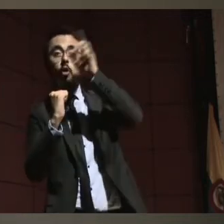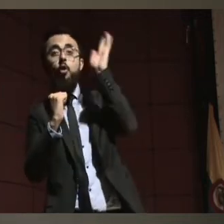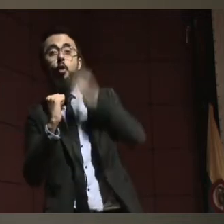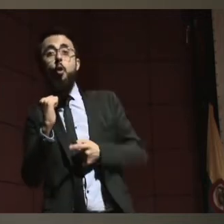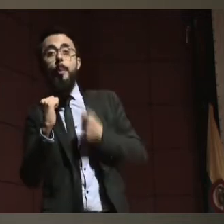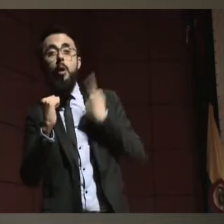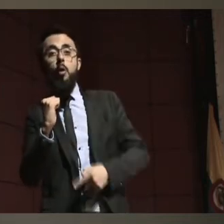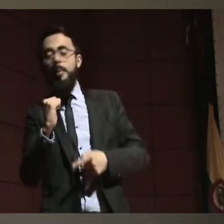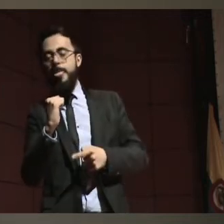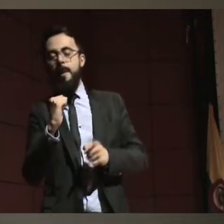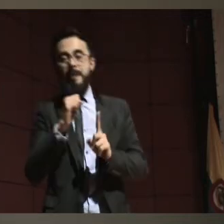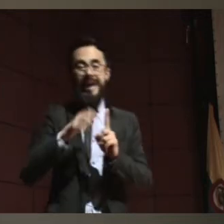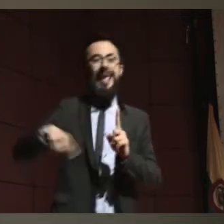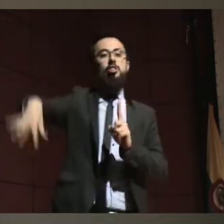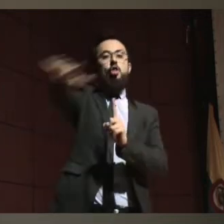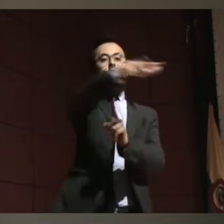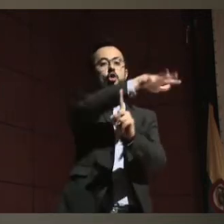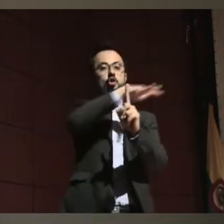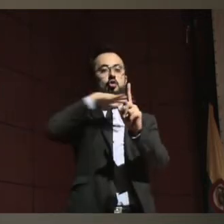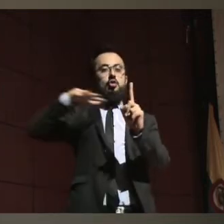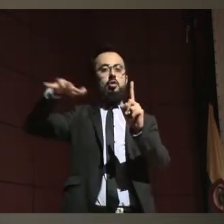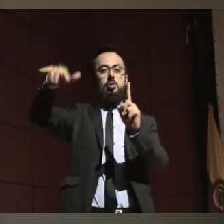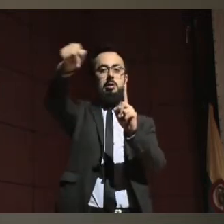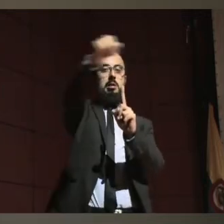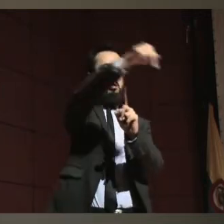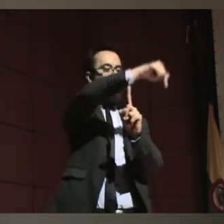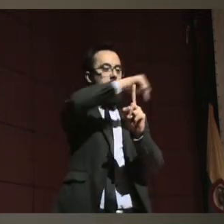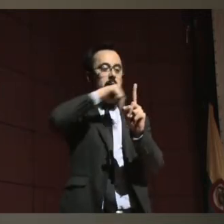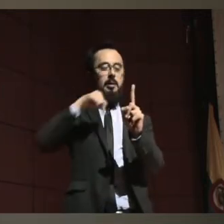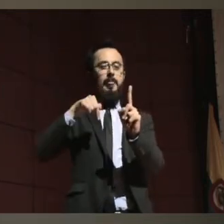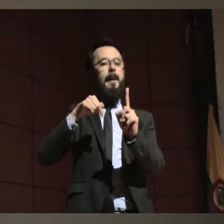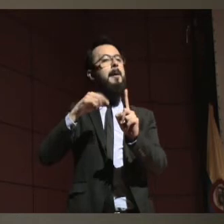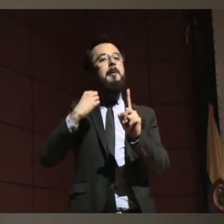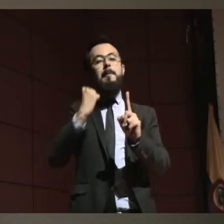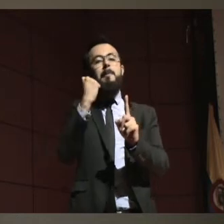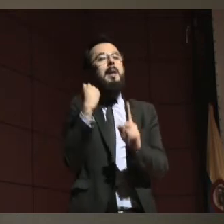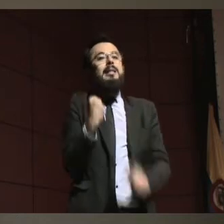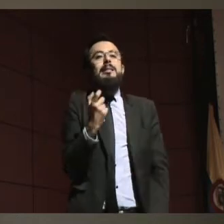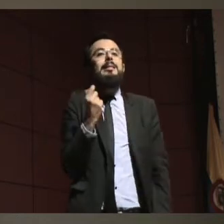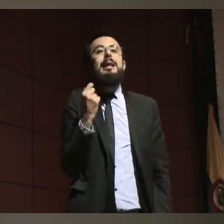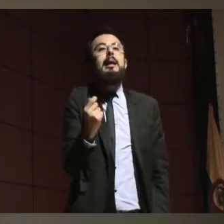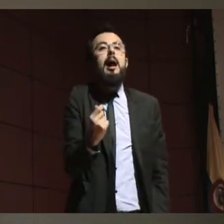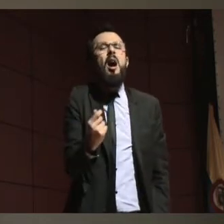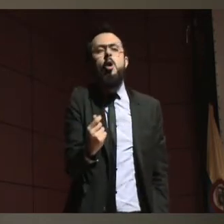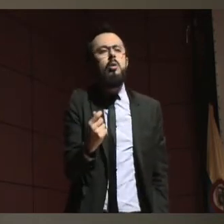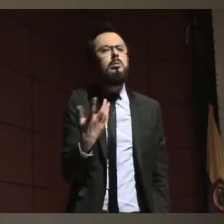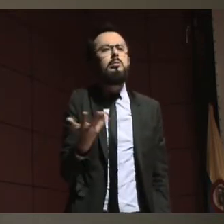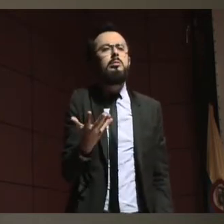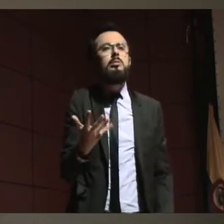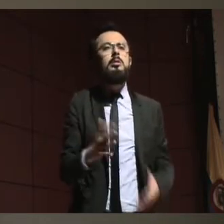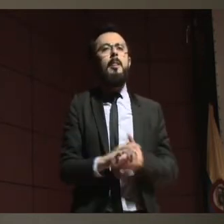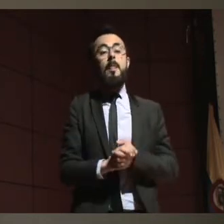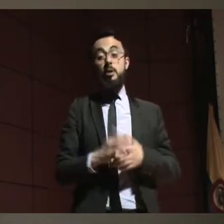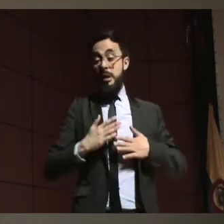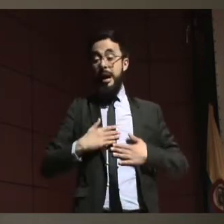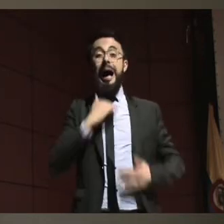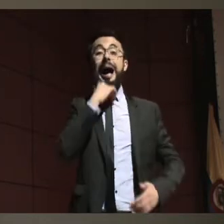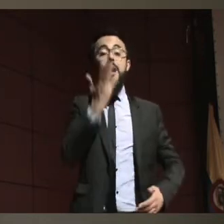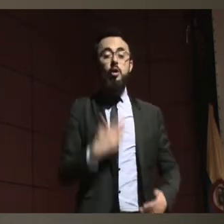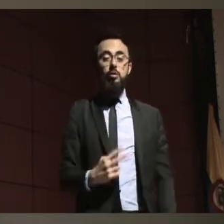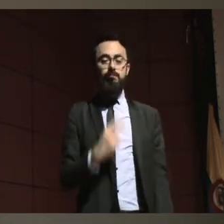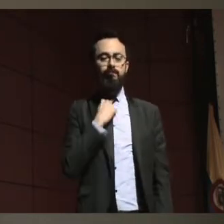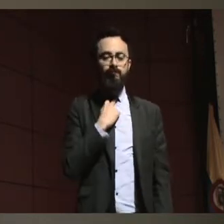el estudio del tema está en cuando yo tengo algún tipo de limitación